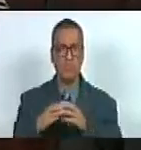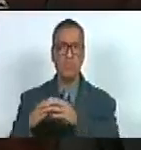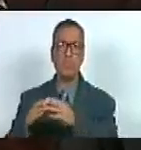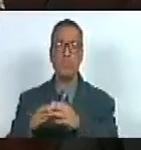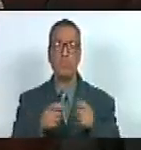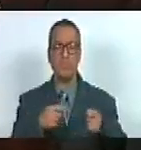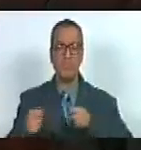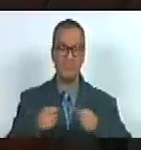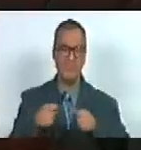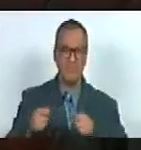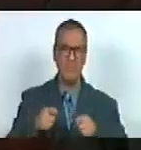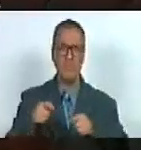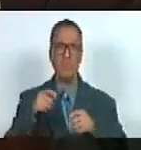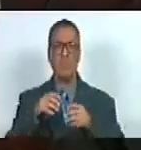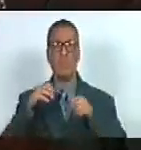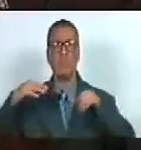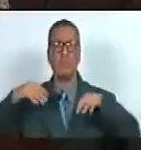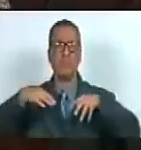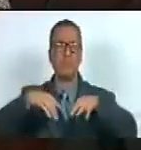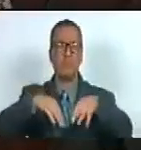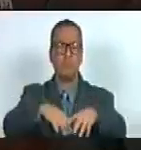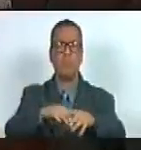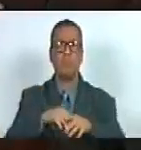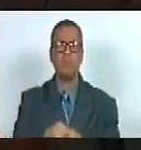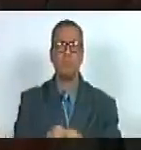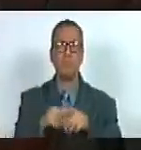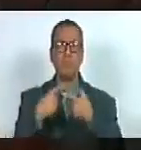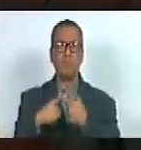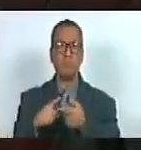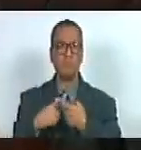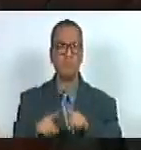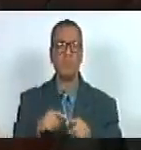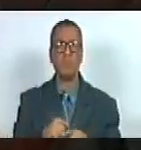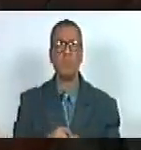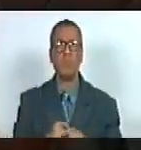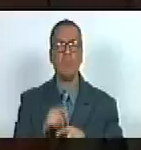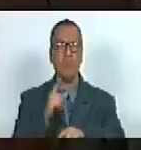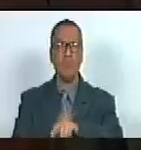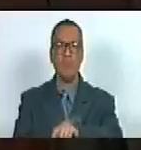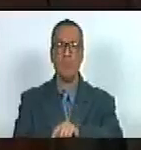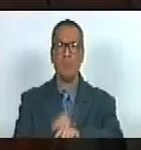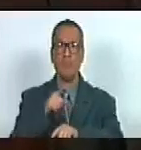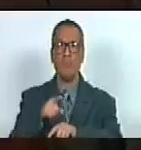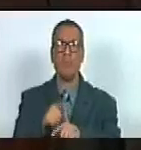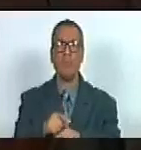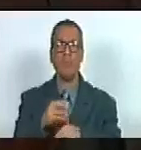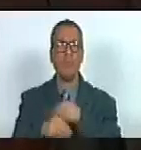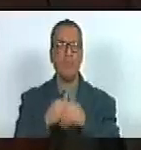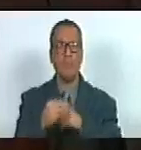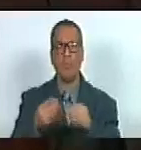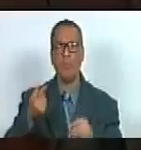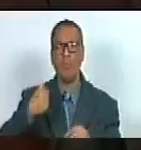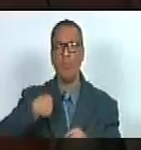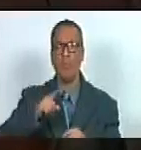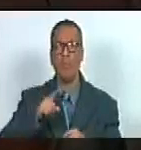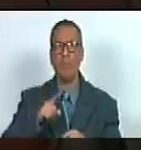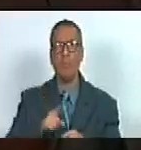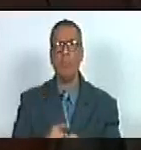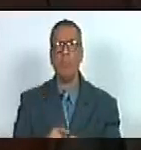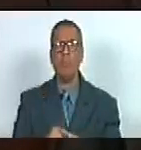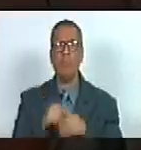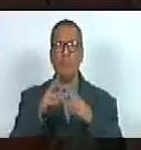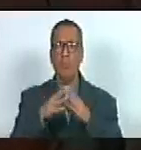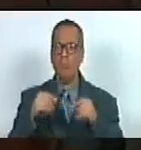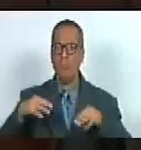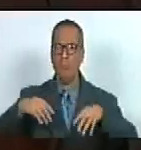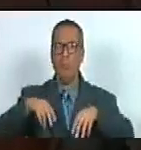terremotos inundaciones en las distintas situaciones que ha pasado por embates de la